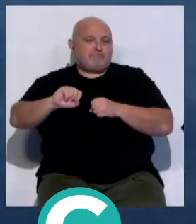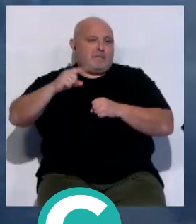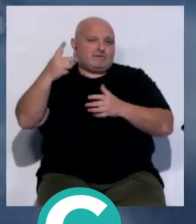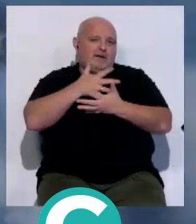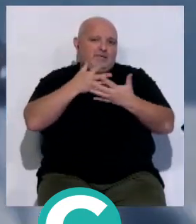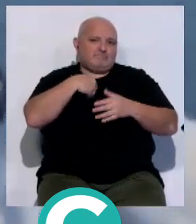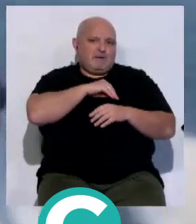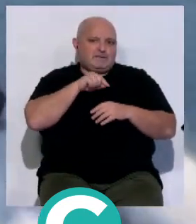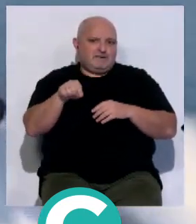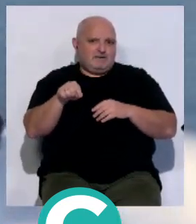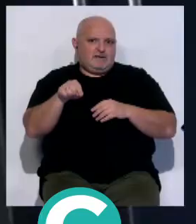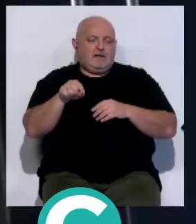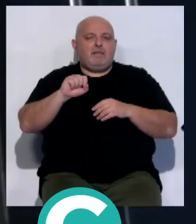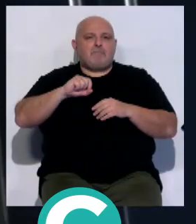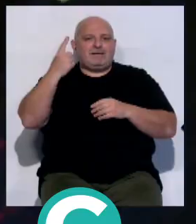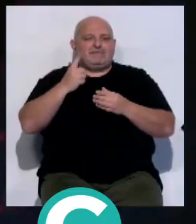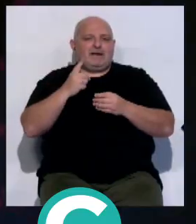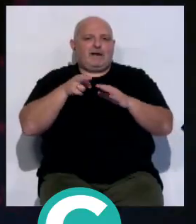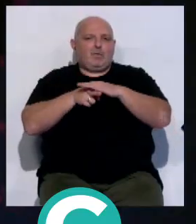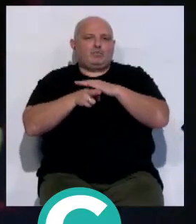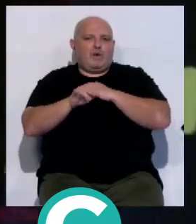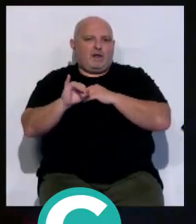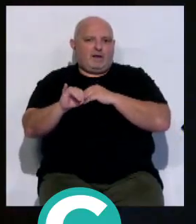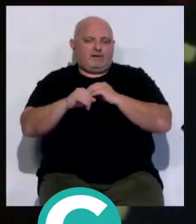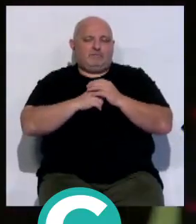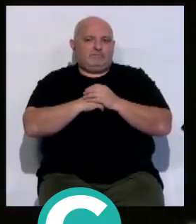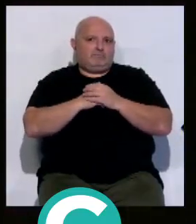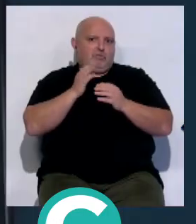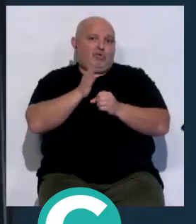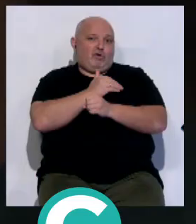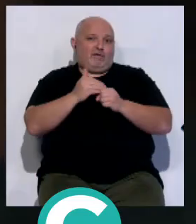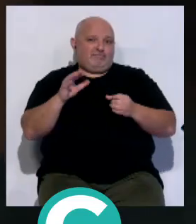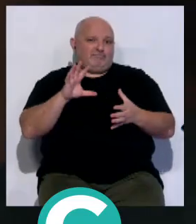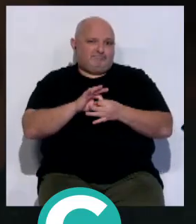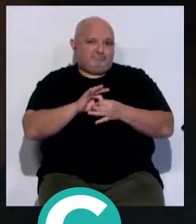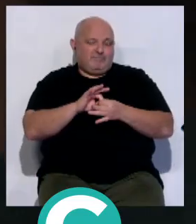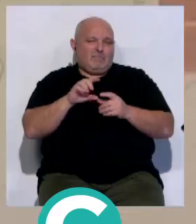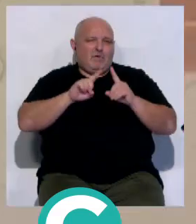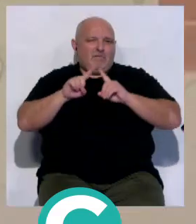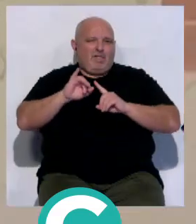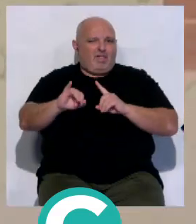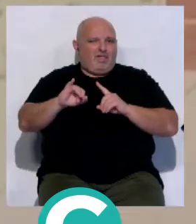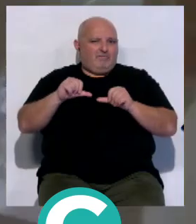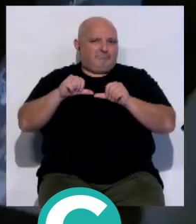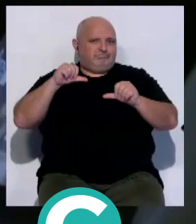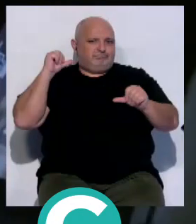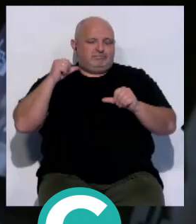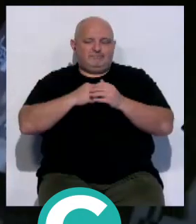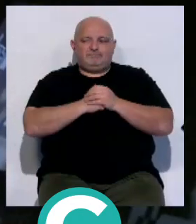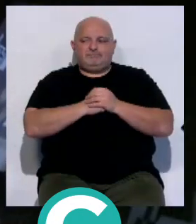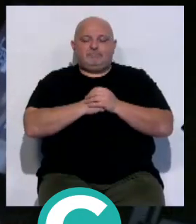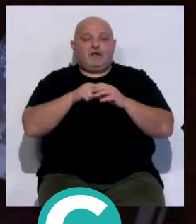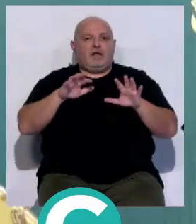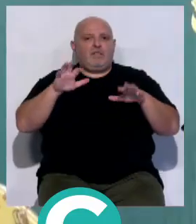grande de España y el que más medios tiene de España, por la zona donde están y los problemas que tradicionalmente ha tenido que afrontar.